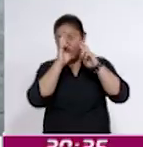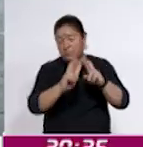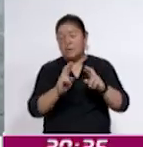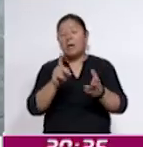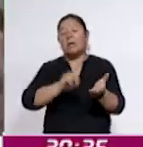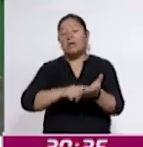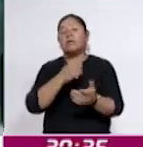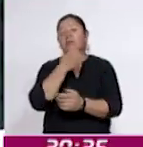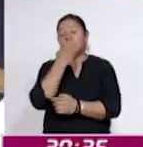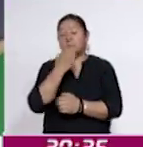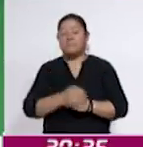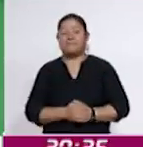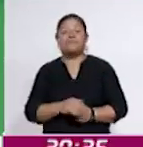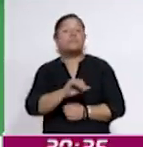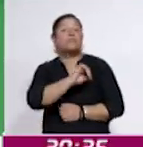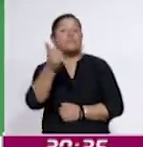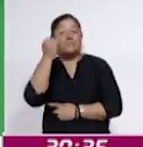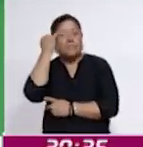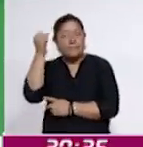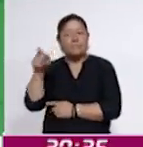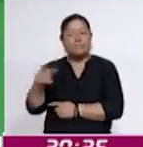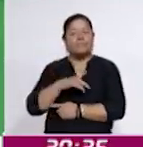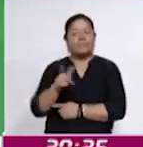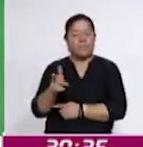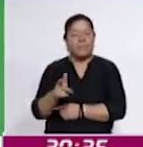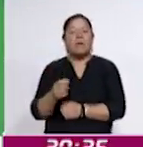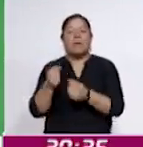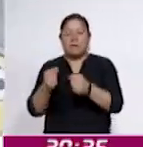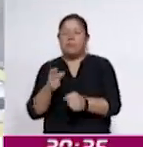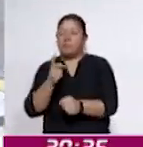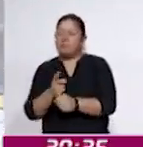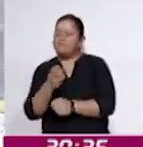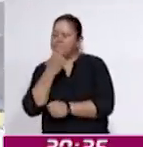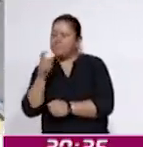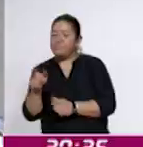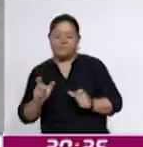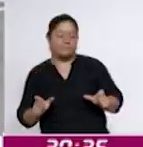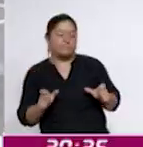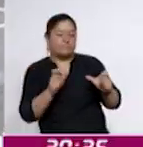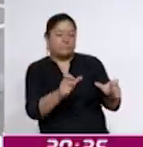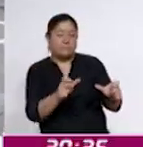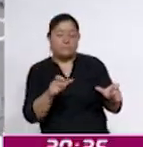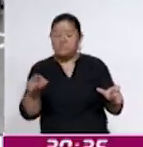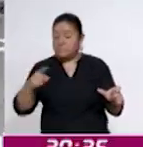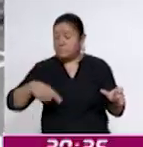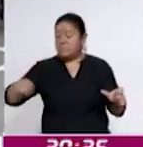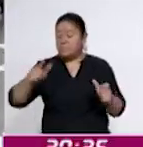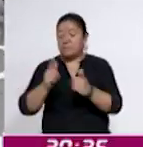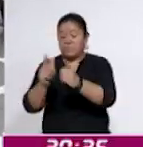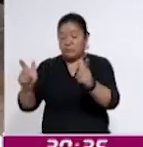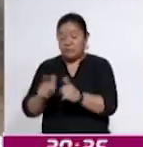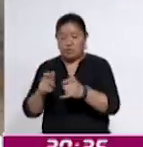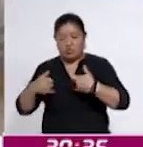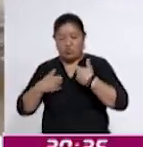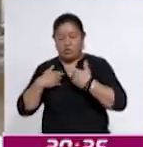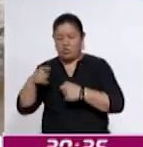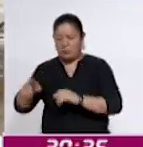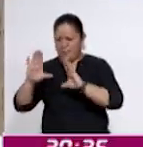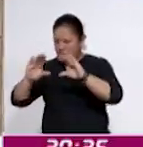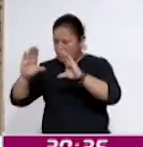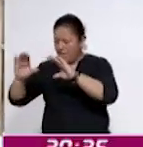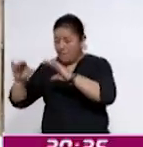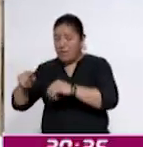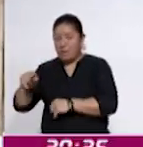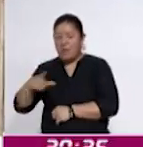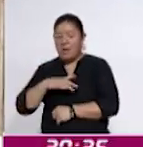estrategias ha sido la designación de guardianes de la seguridad escolar, estudiantes que reciben capacitación y un distintivo para